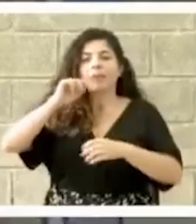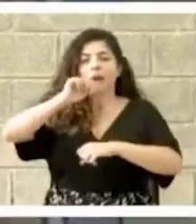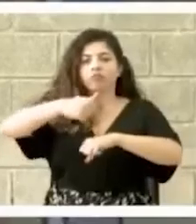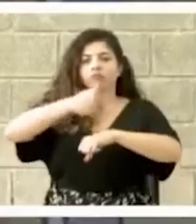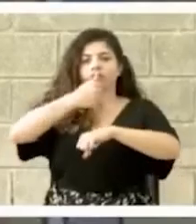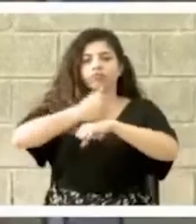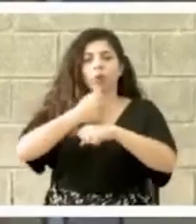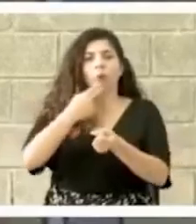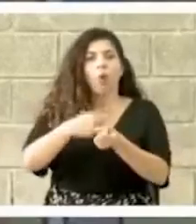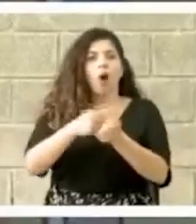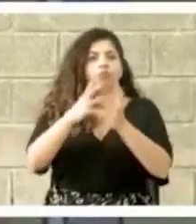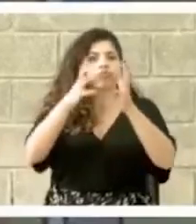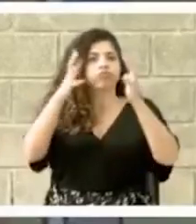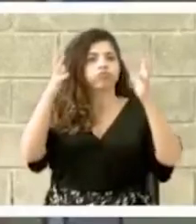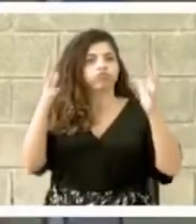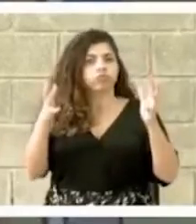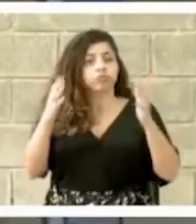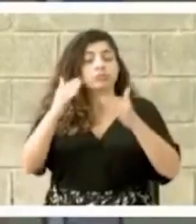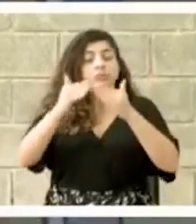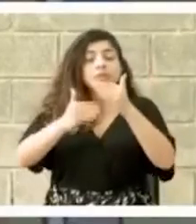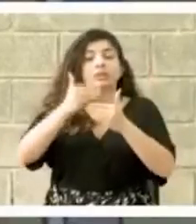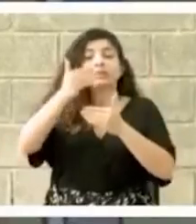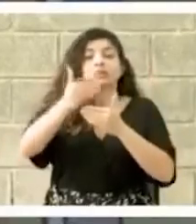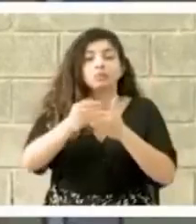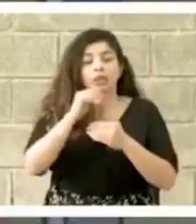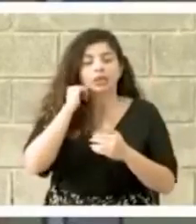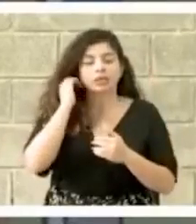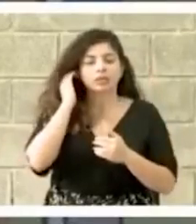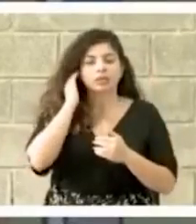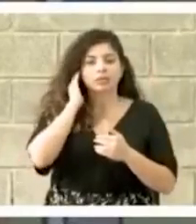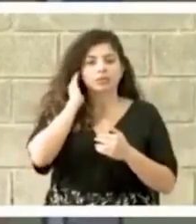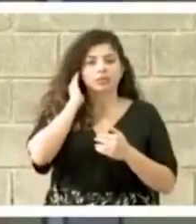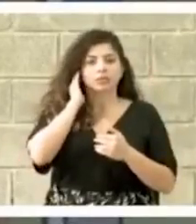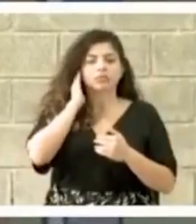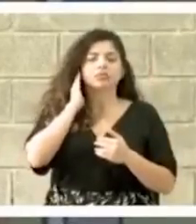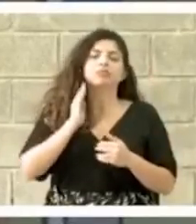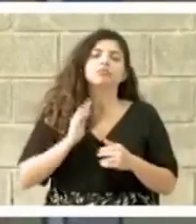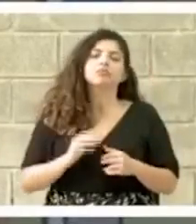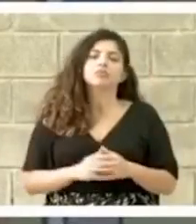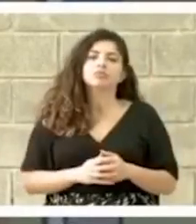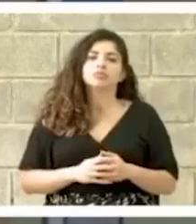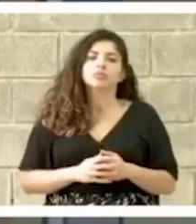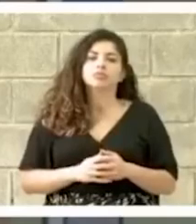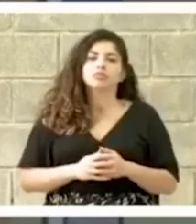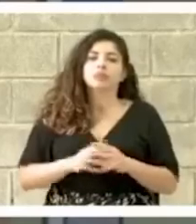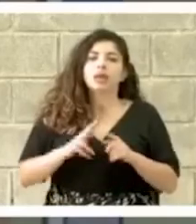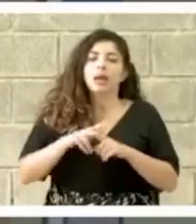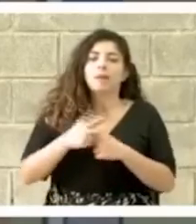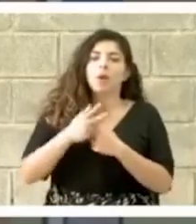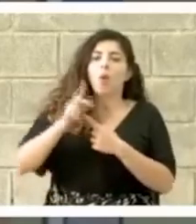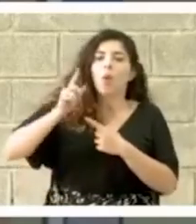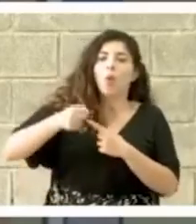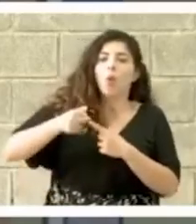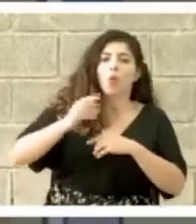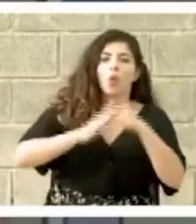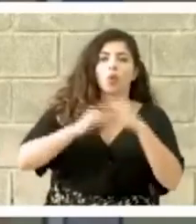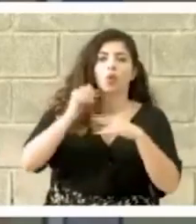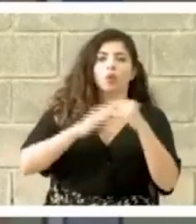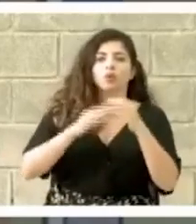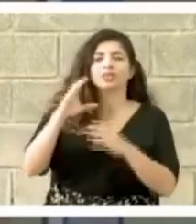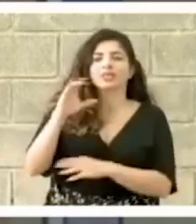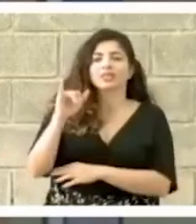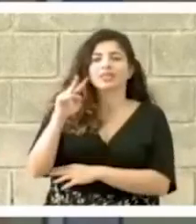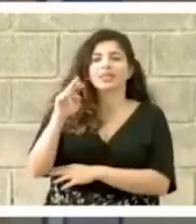gran hospital. Luego vendrá una etapa de la orden de inicio de la obra civil.